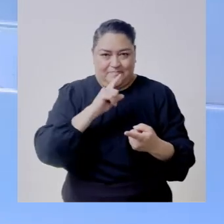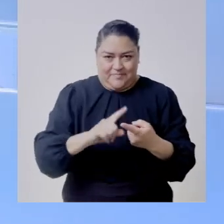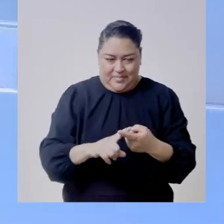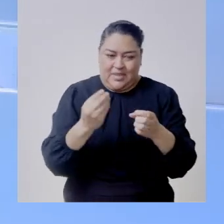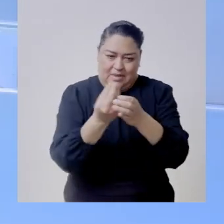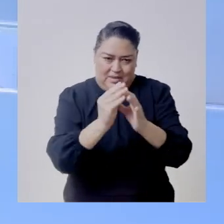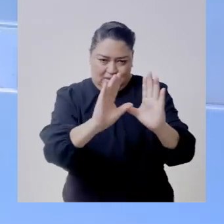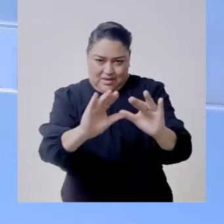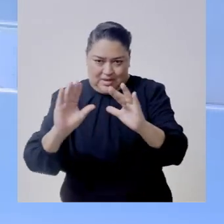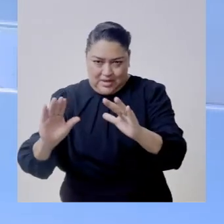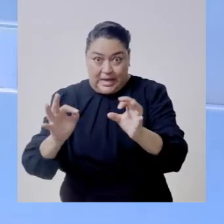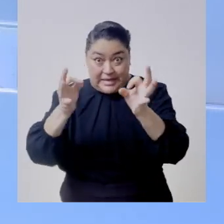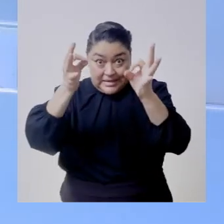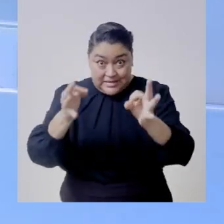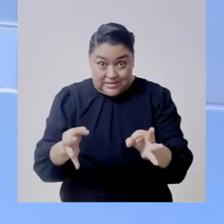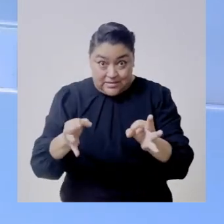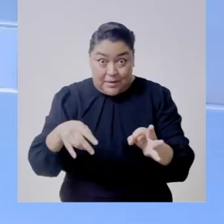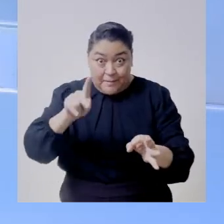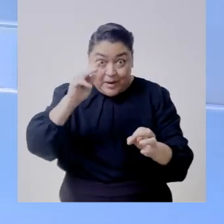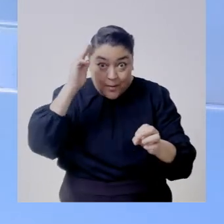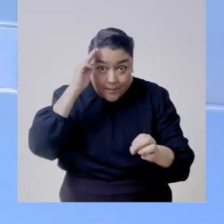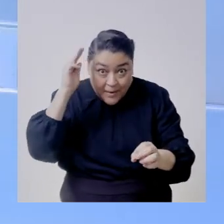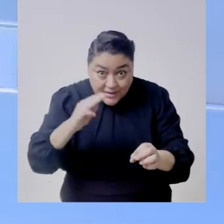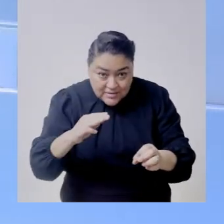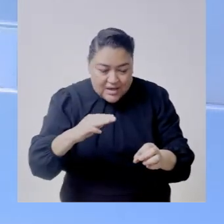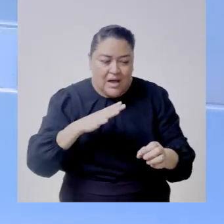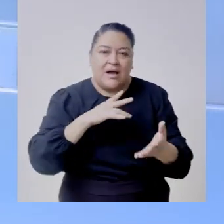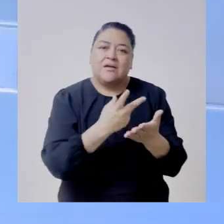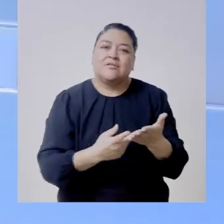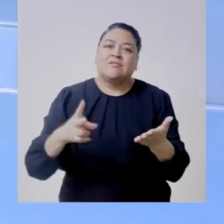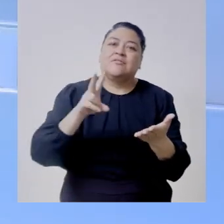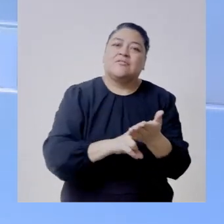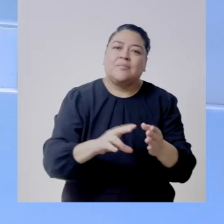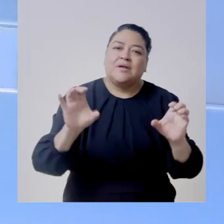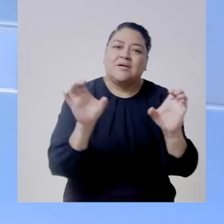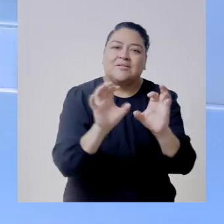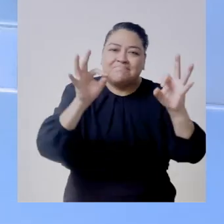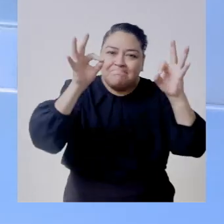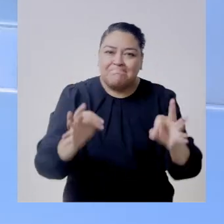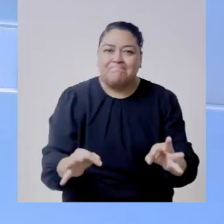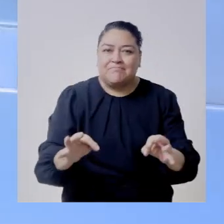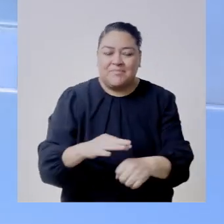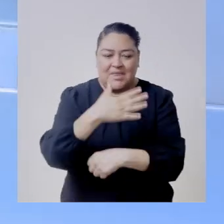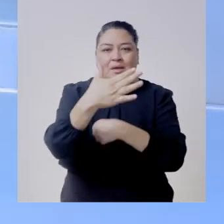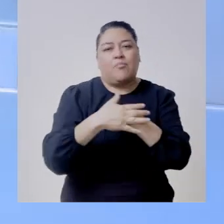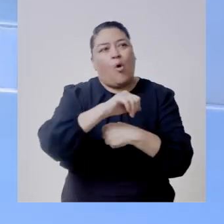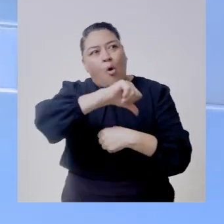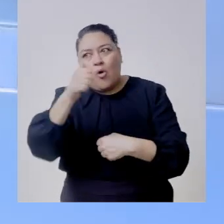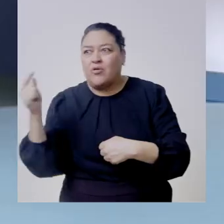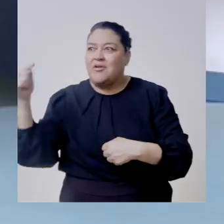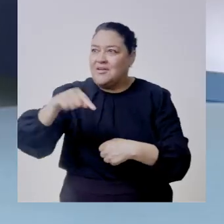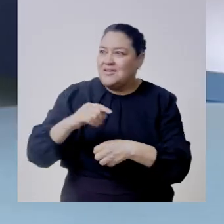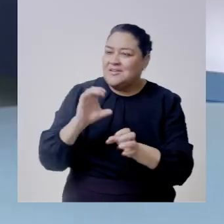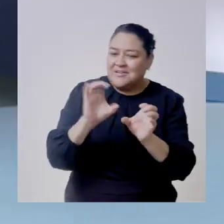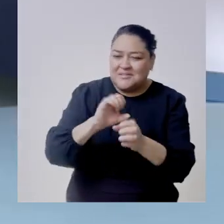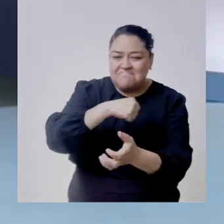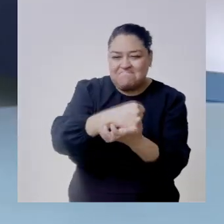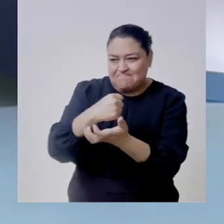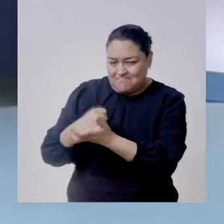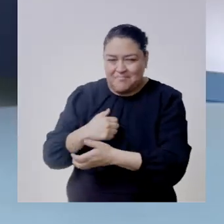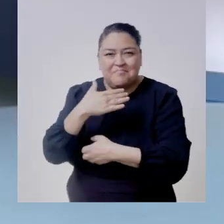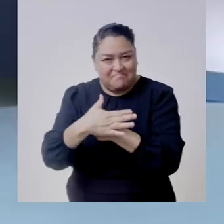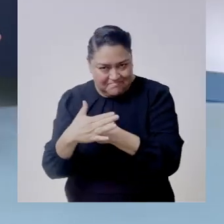nuestra oferta académica es de calidad pero esta tenemos la certificación y claro que seguiremos buscando más certificaciones bueno pues